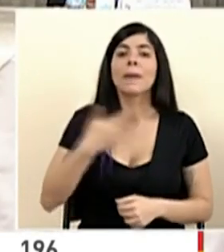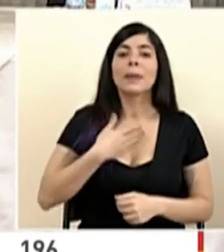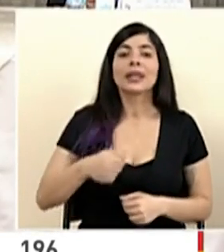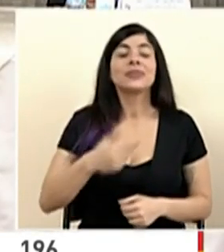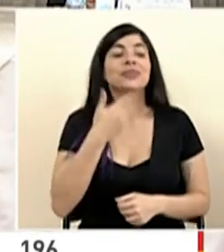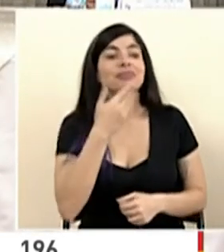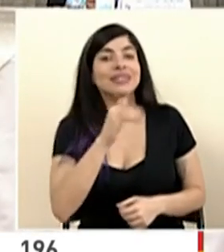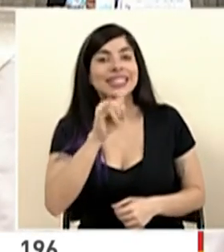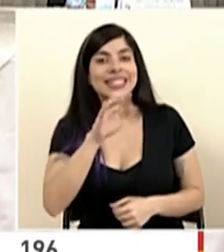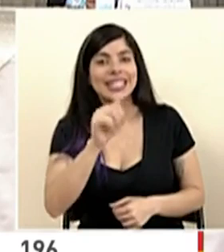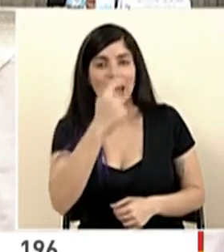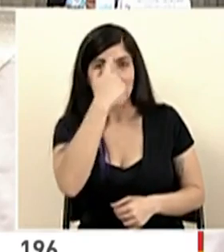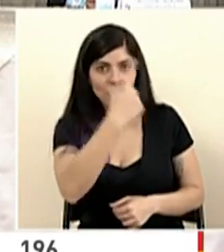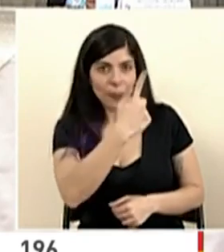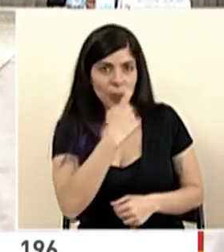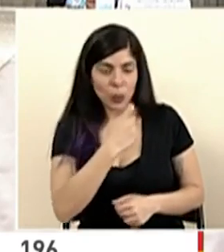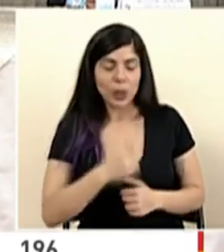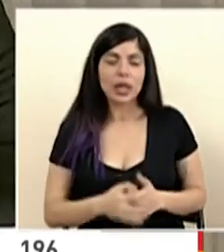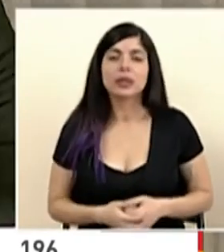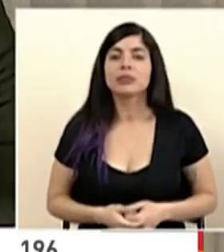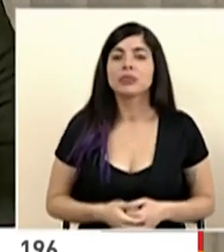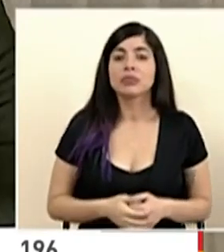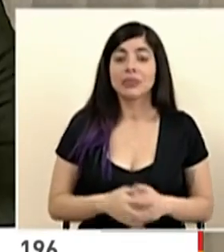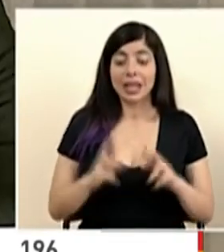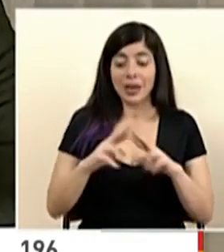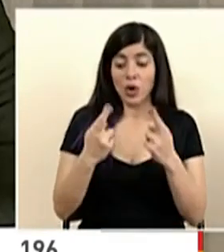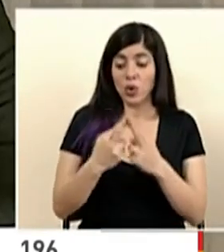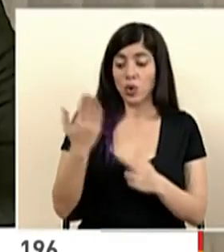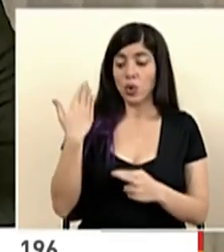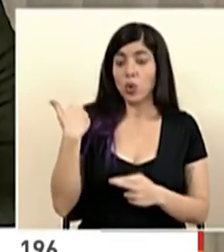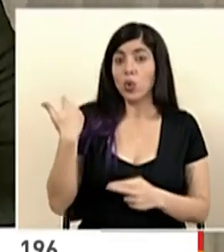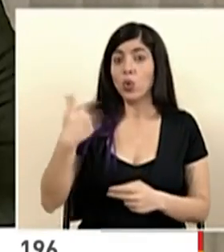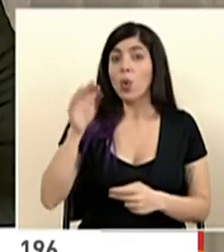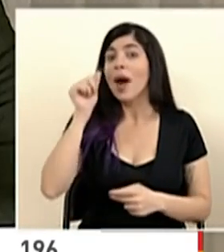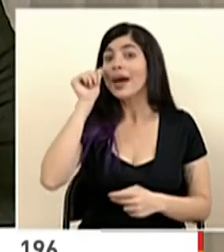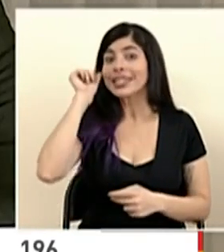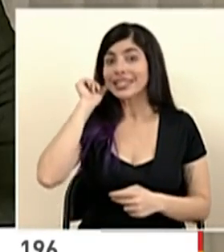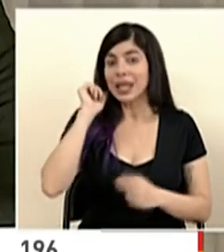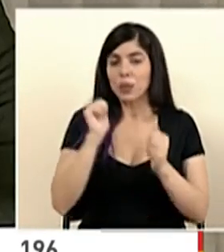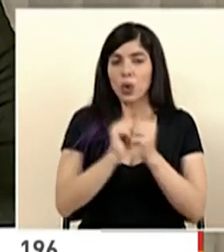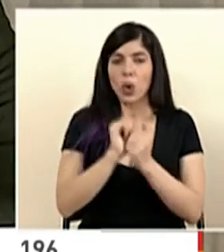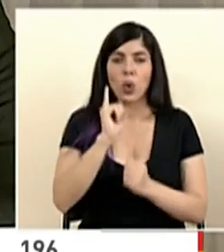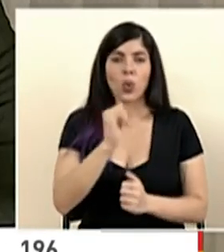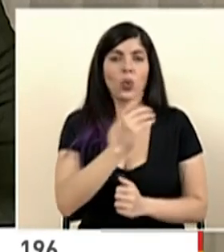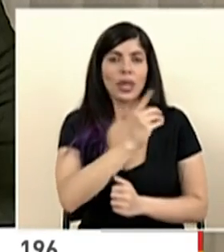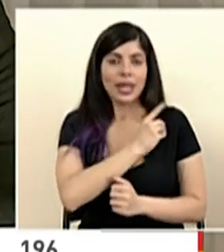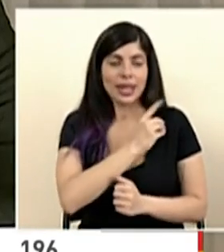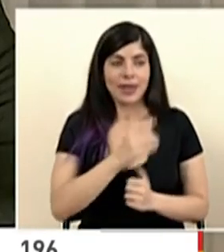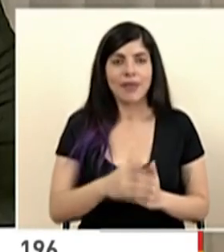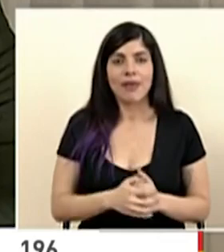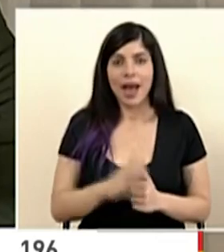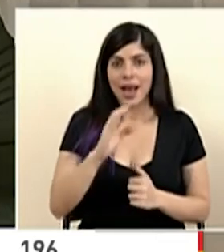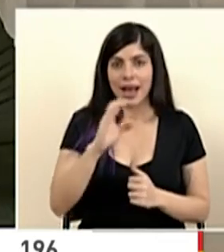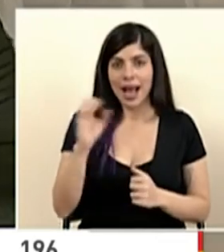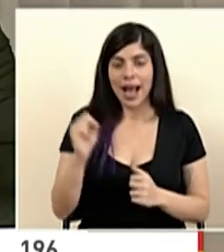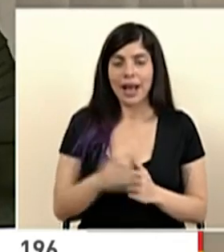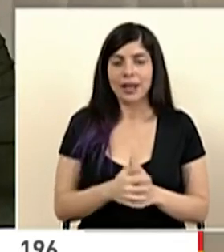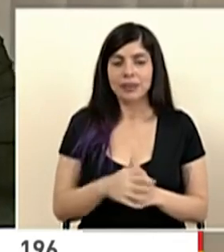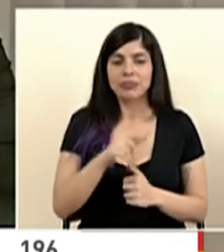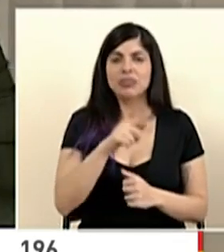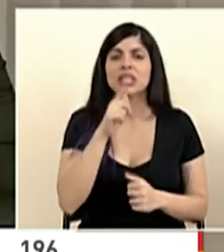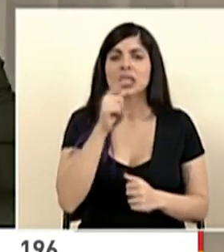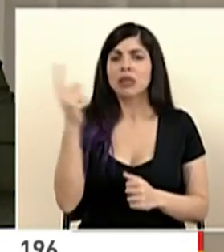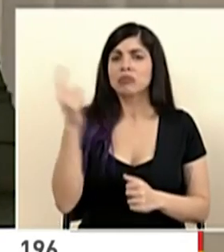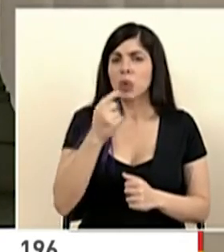gracias a Jessica por la pregunta. De la sesión que tuvimos el día de ayer con la Junta Directiva de la Caja, en la que